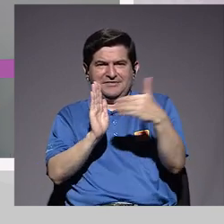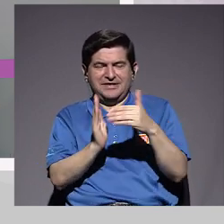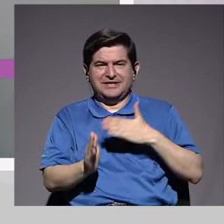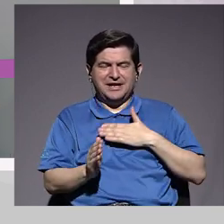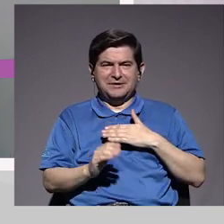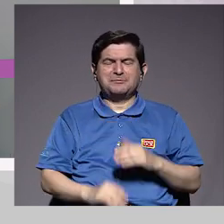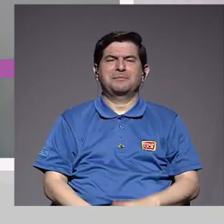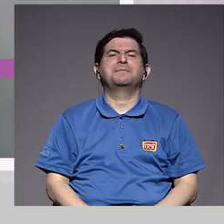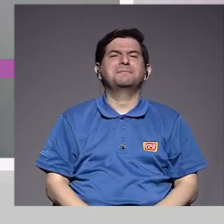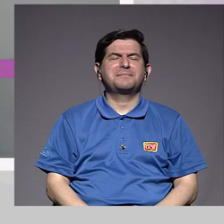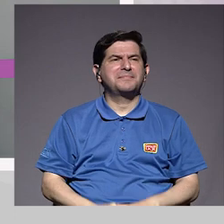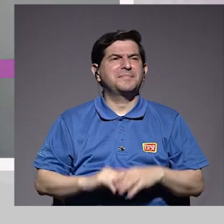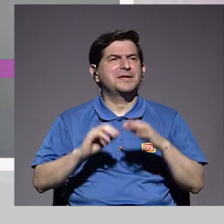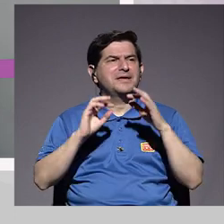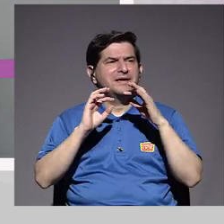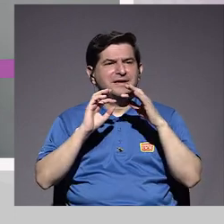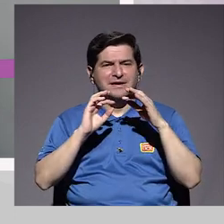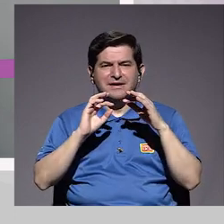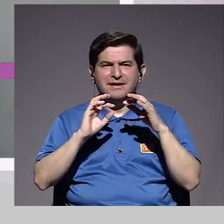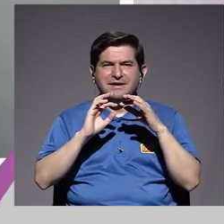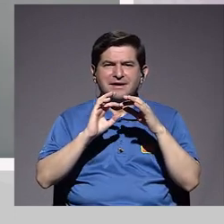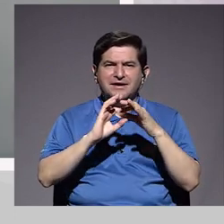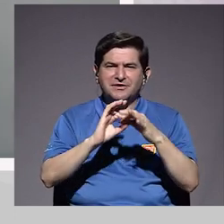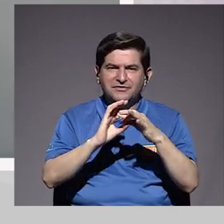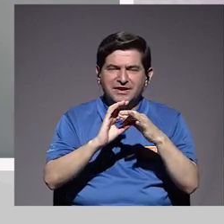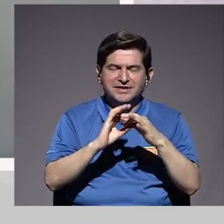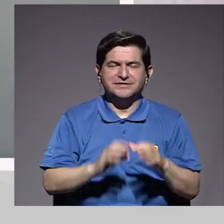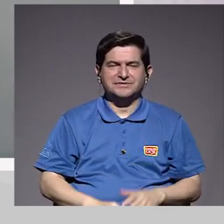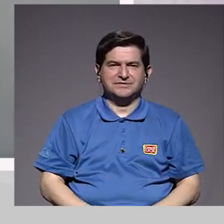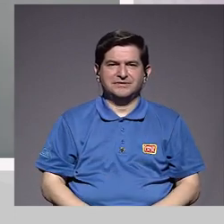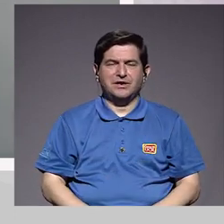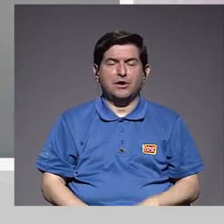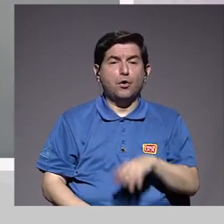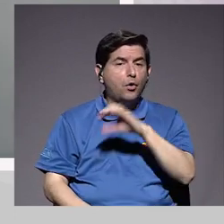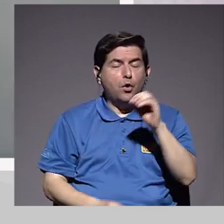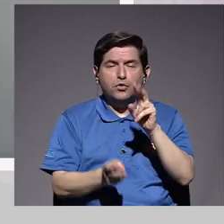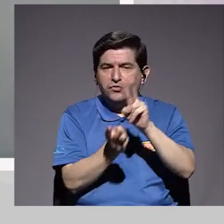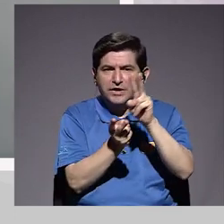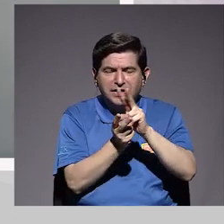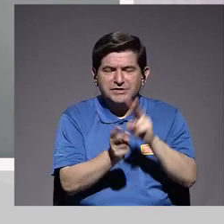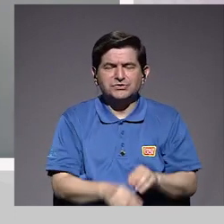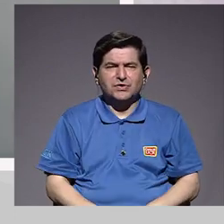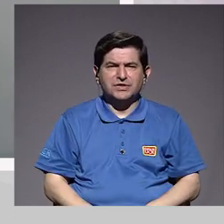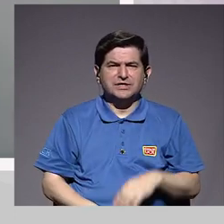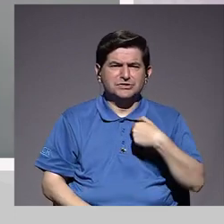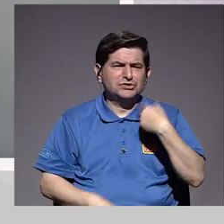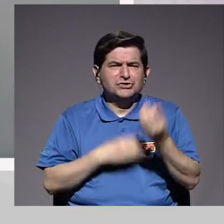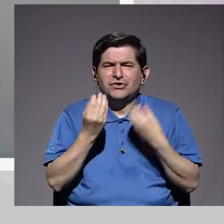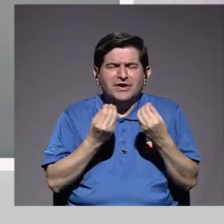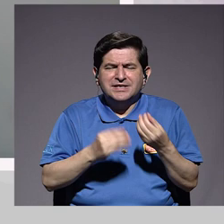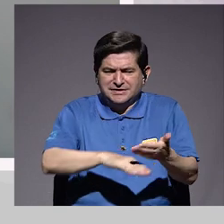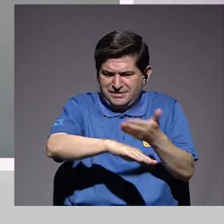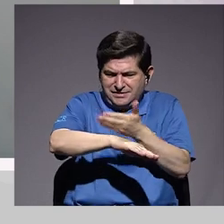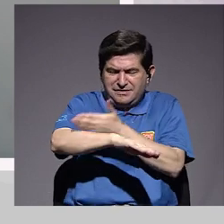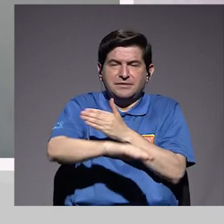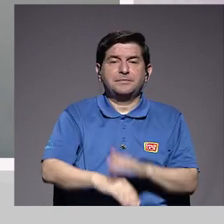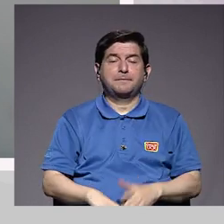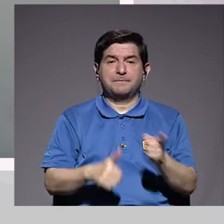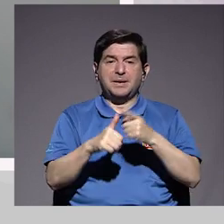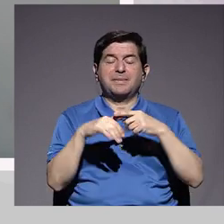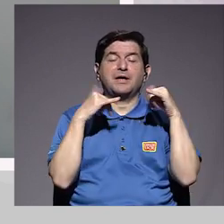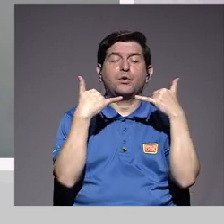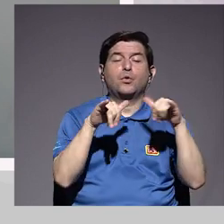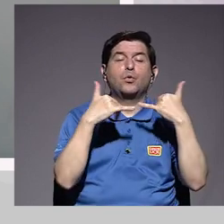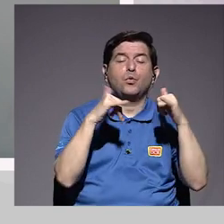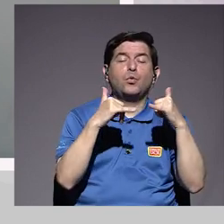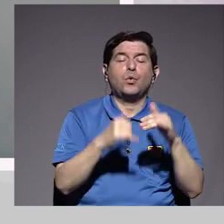mi relación sexual, ¿cómo darle vuelta a esa situación para mejorarlo? Y pasa lo siguiente, ok. Podemos comenzar a tener